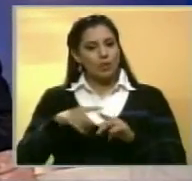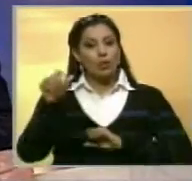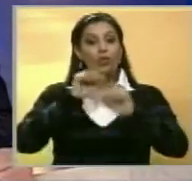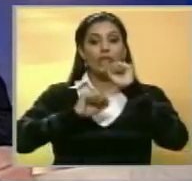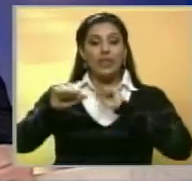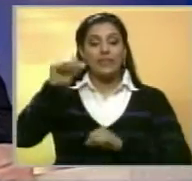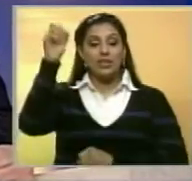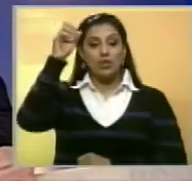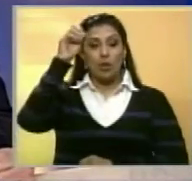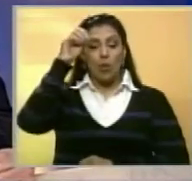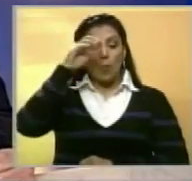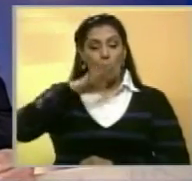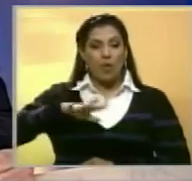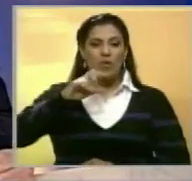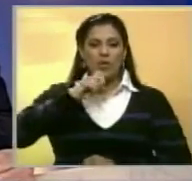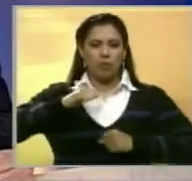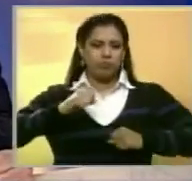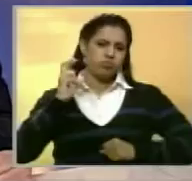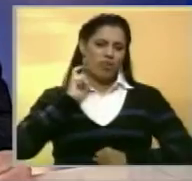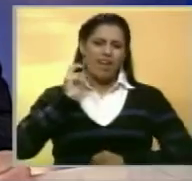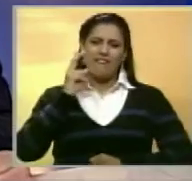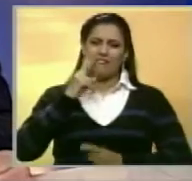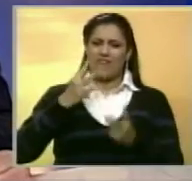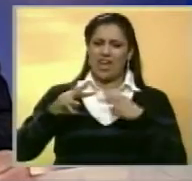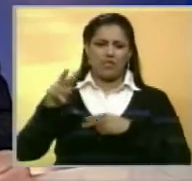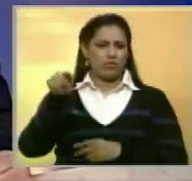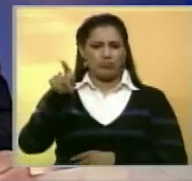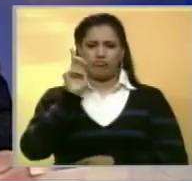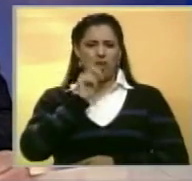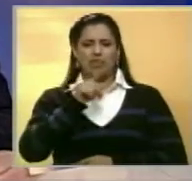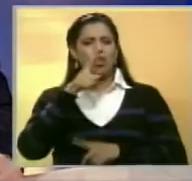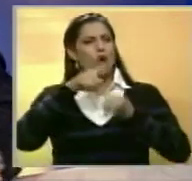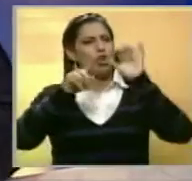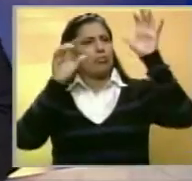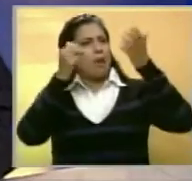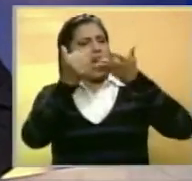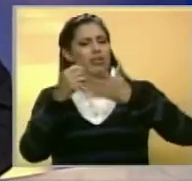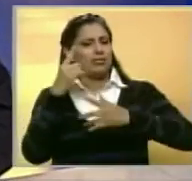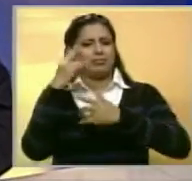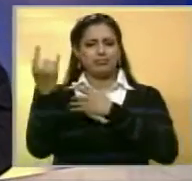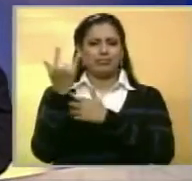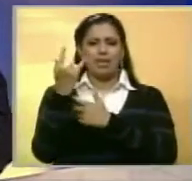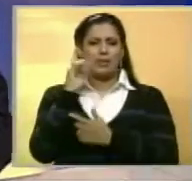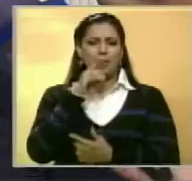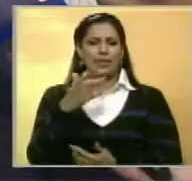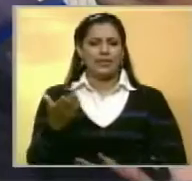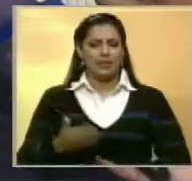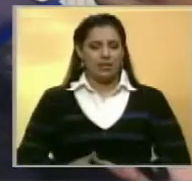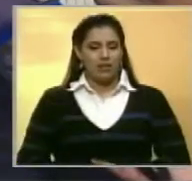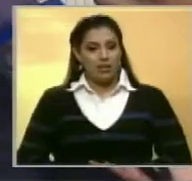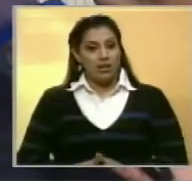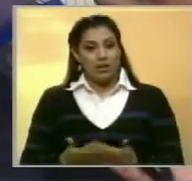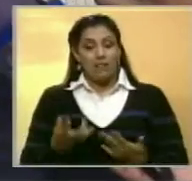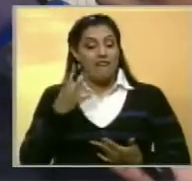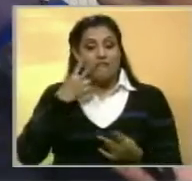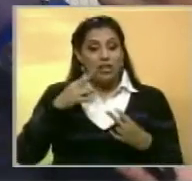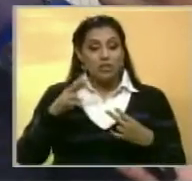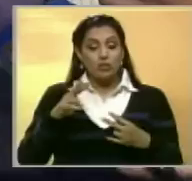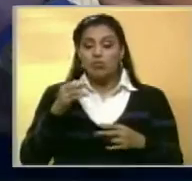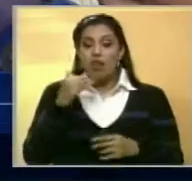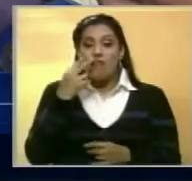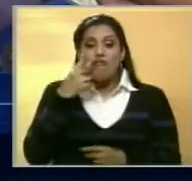defensor del pueblo, Tarek William Saab, es falso que exista la voluntad de ayuda humanitaria en materia de salud para Venezuela. Es falso.